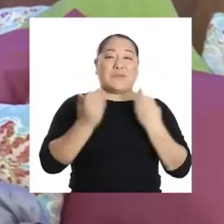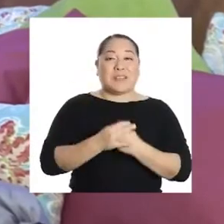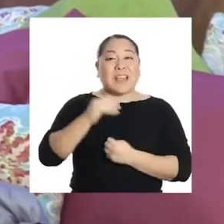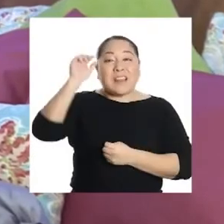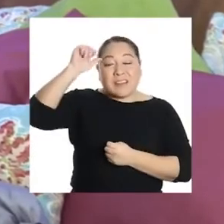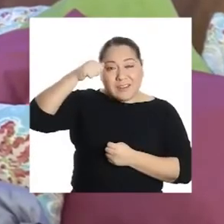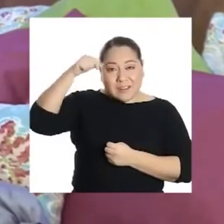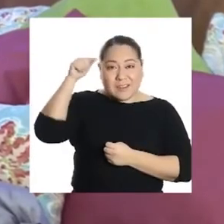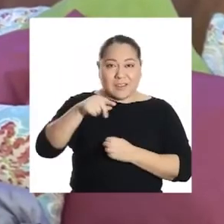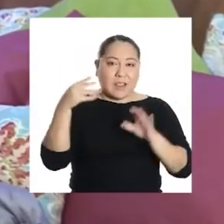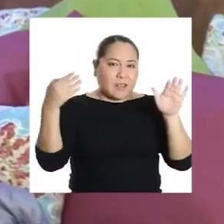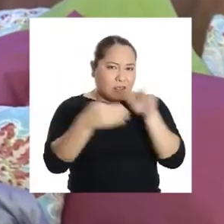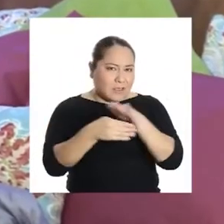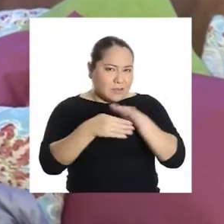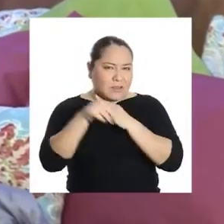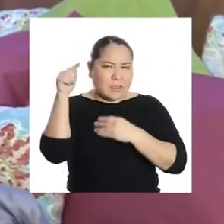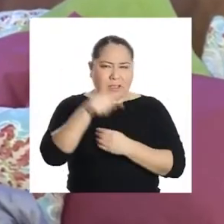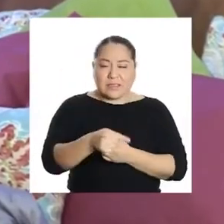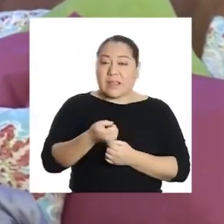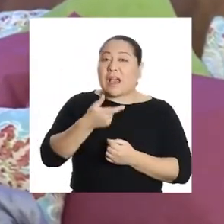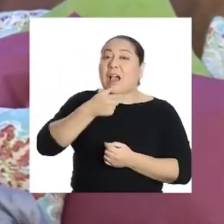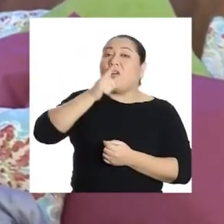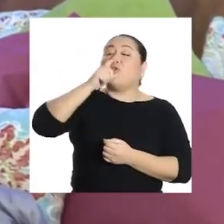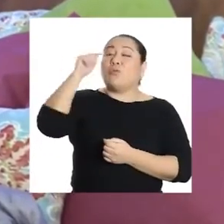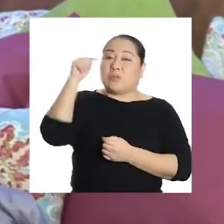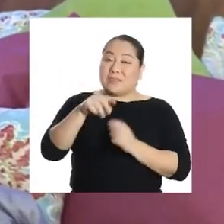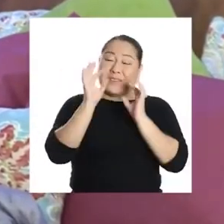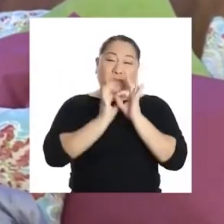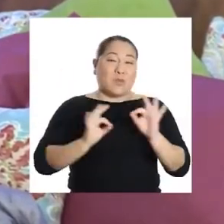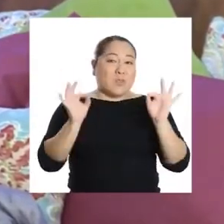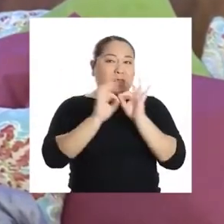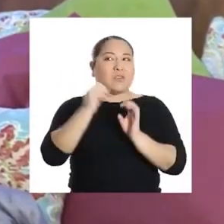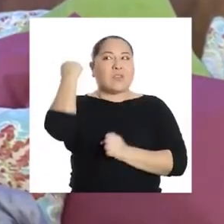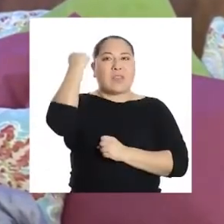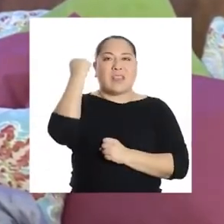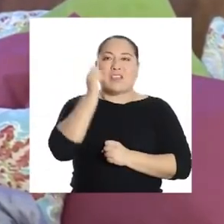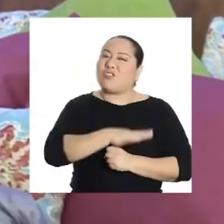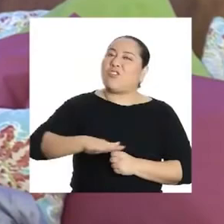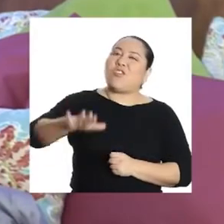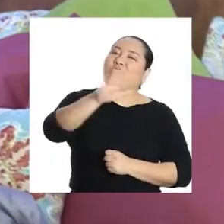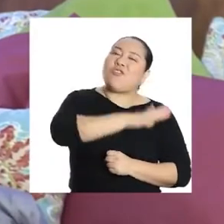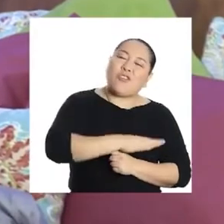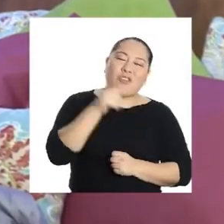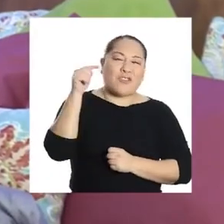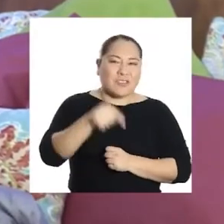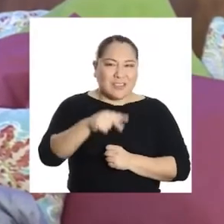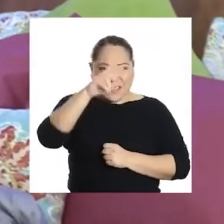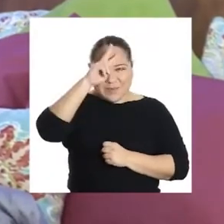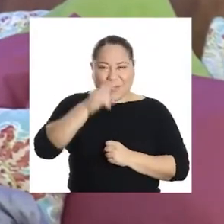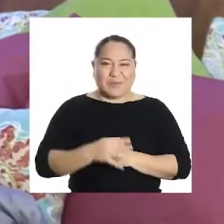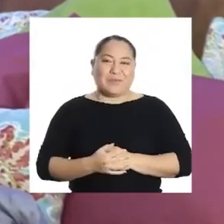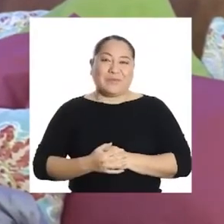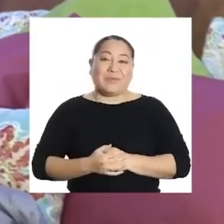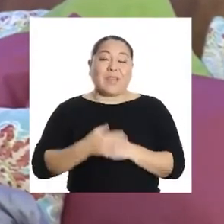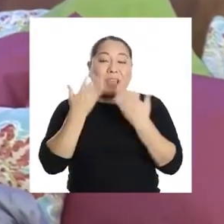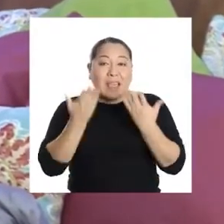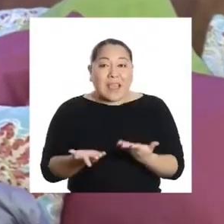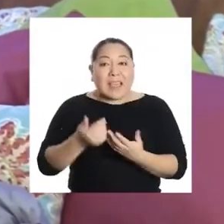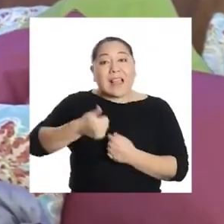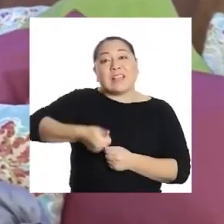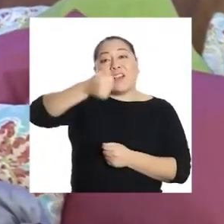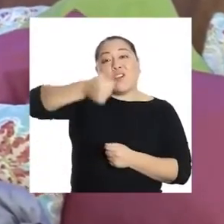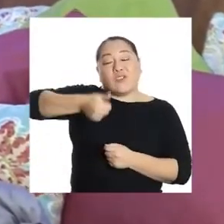familia. Recordemos que el acceso a ese líquido vital es un derecho de todas y todos en el Perú